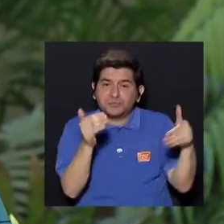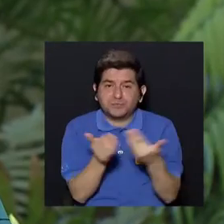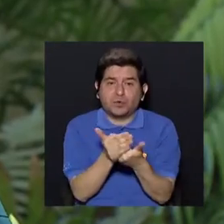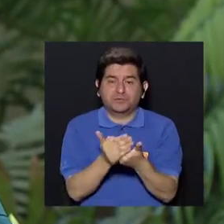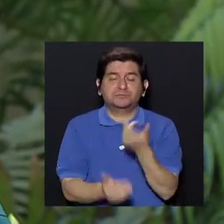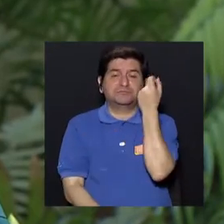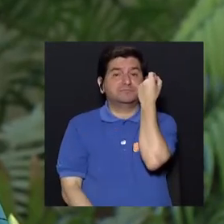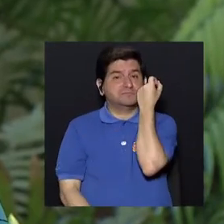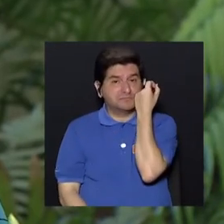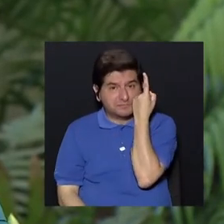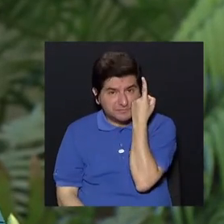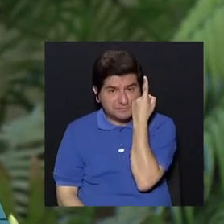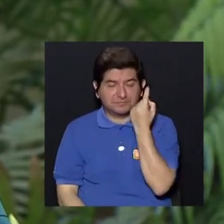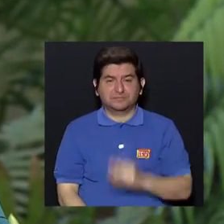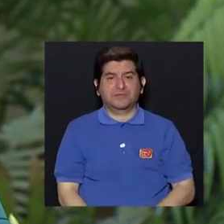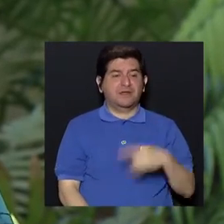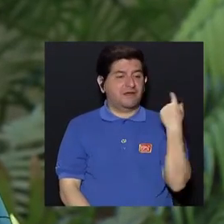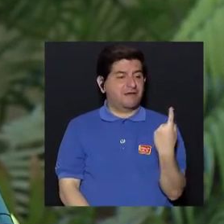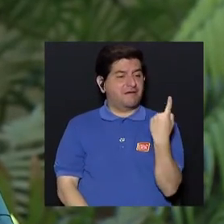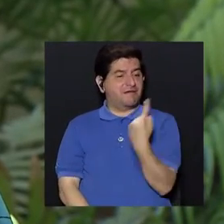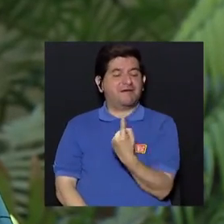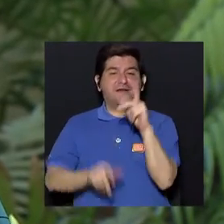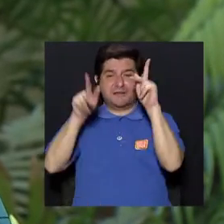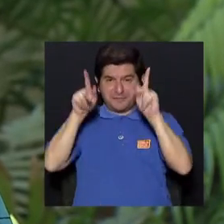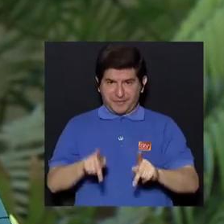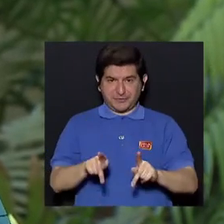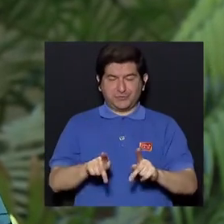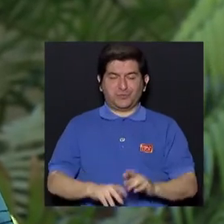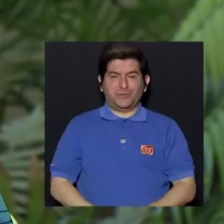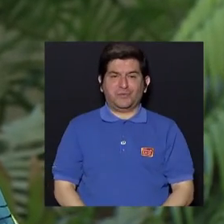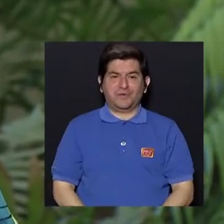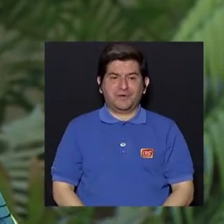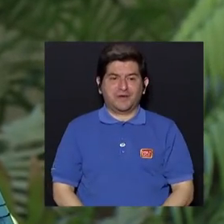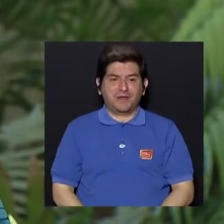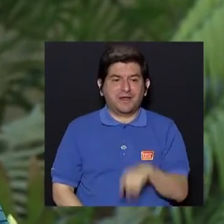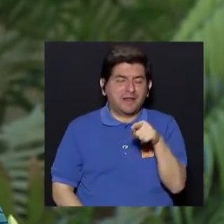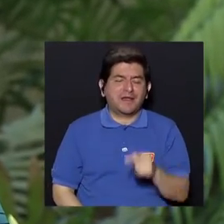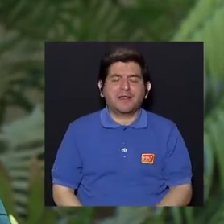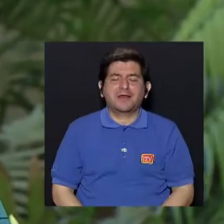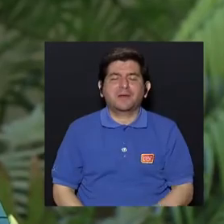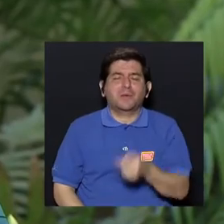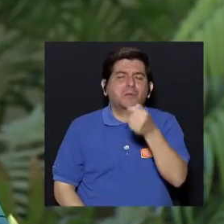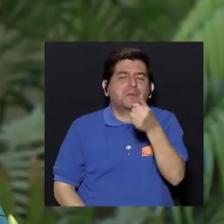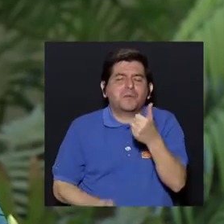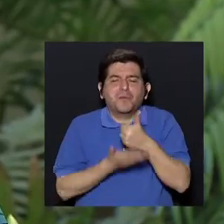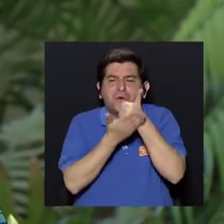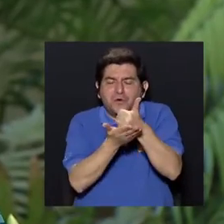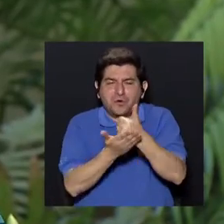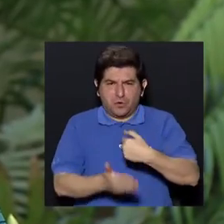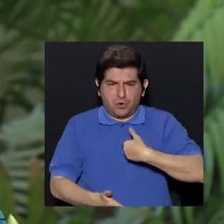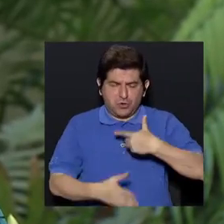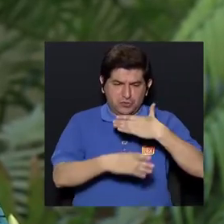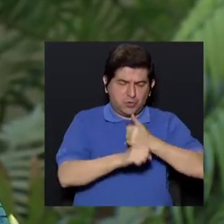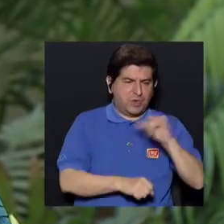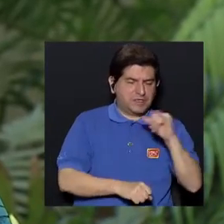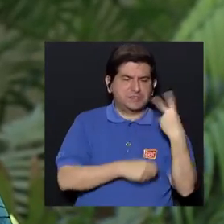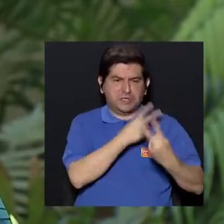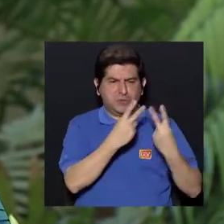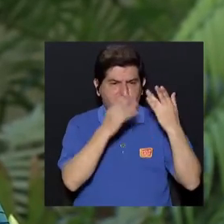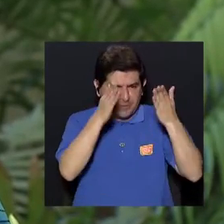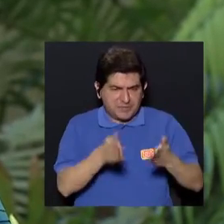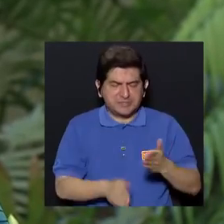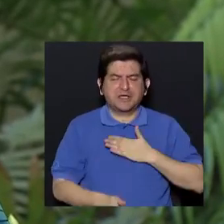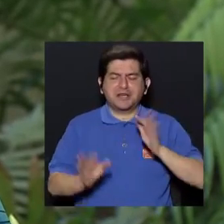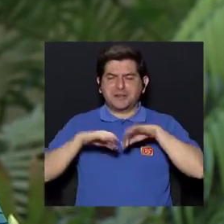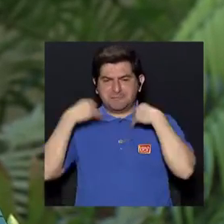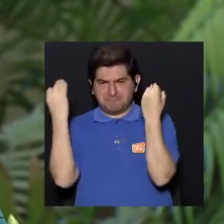todos, ¿verdad?, es entender que somos cada uno de nosotros, es, de, con el granito de arena, ¿verdad?, cada uno, bueno, yo lo hago, el vecino lo hace,